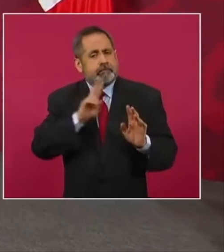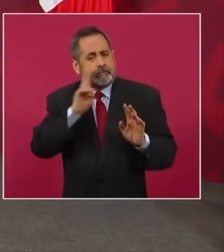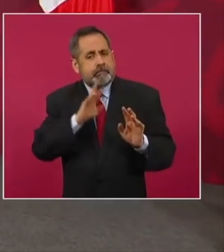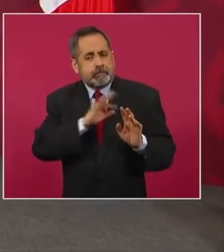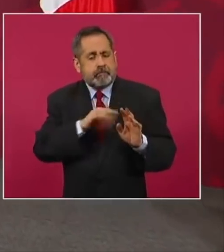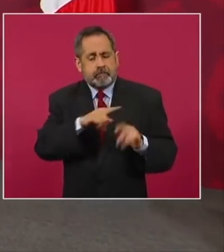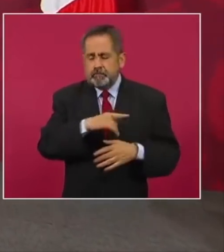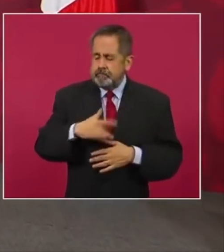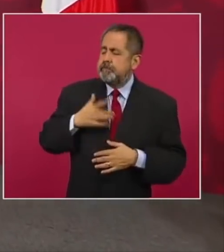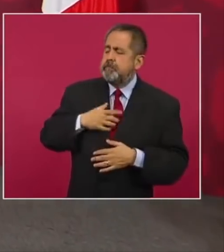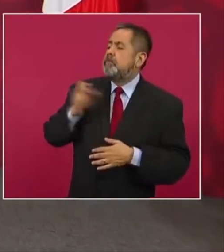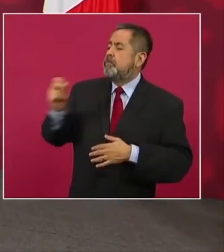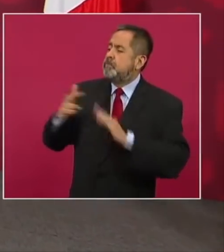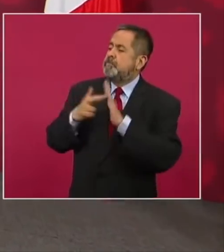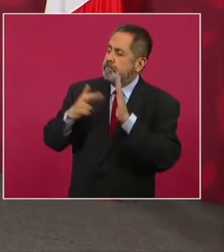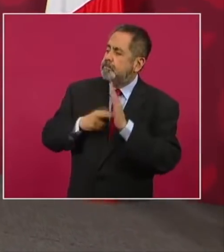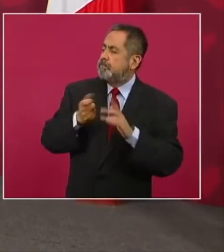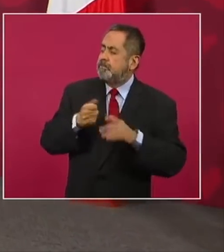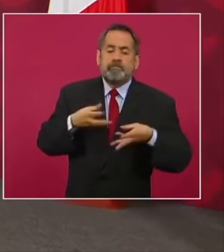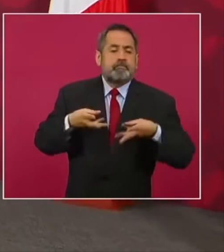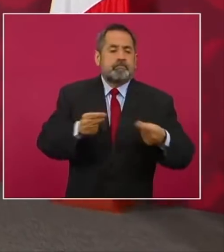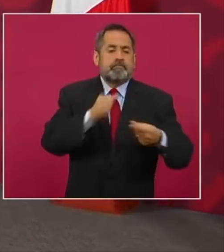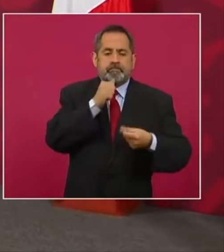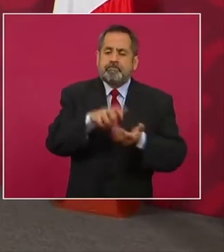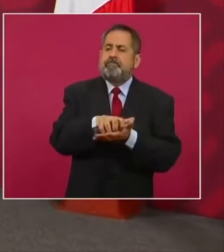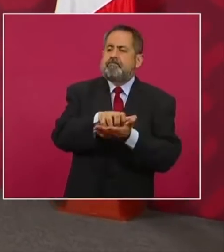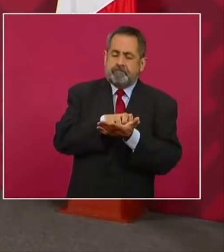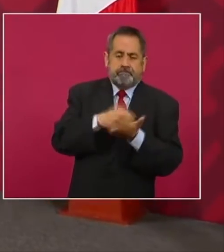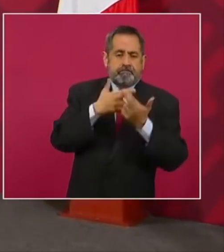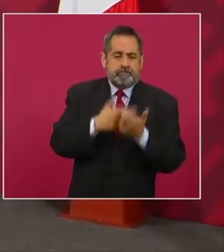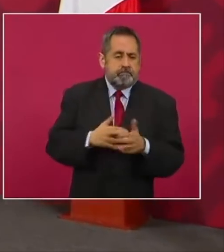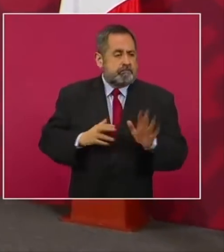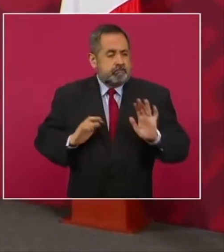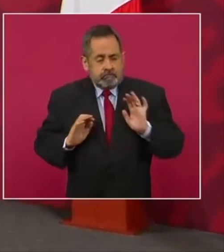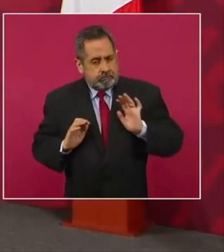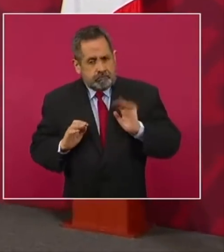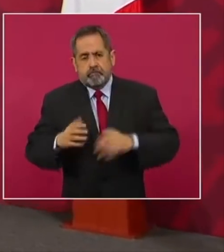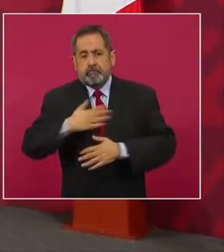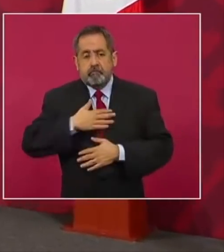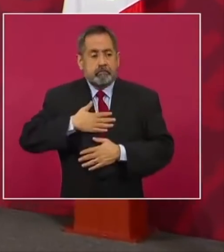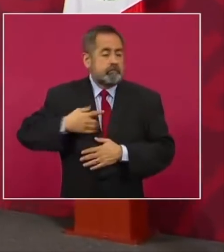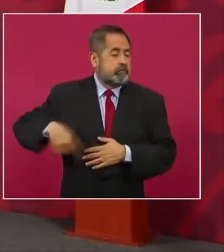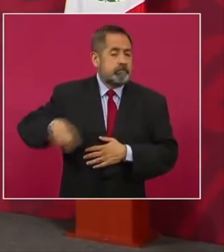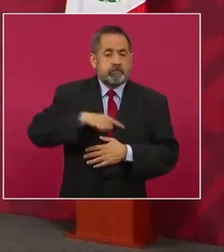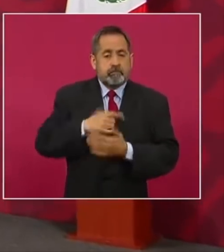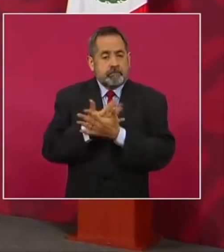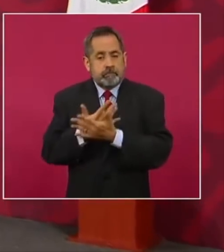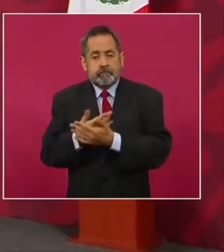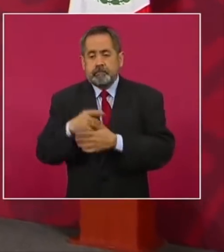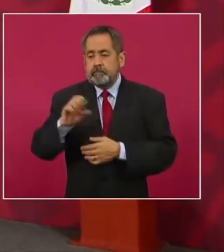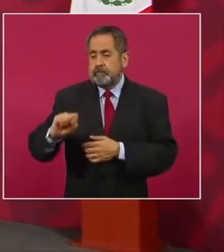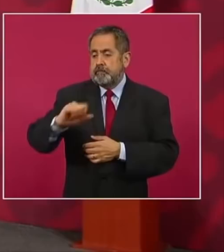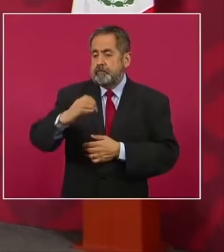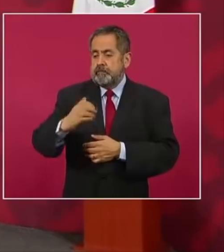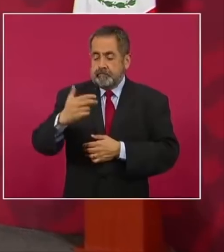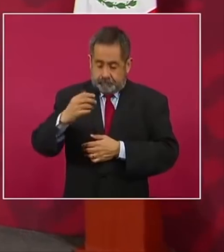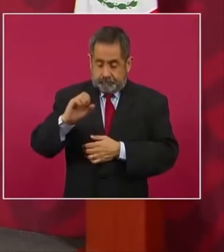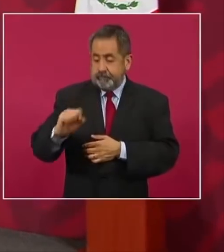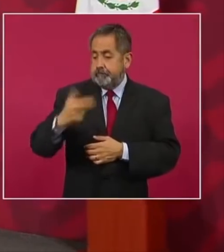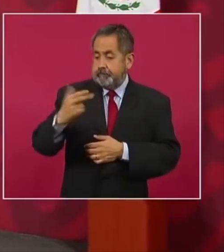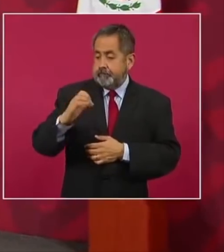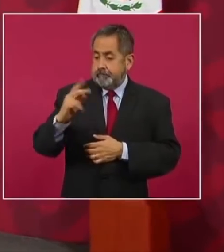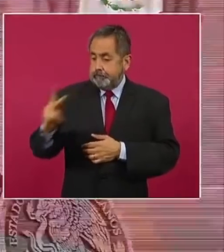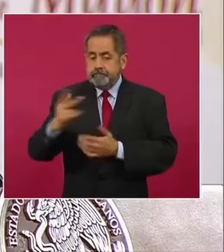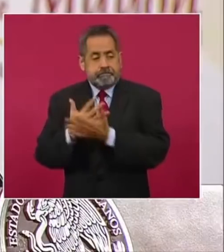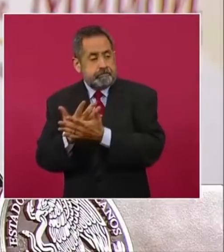adoptar las medidas de austeridad, sin embargo nosotros vamos a esperar, la Secretaría de Hacienda pues esperará que de manera